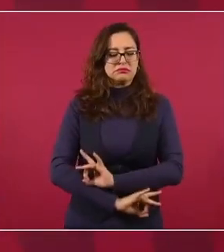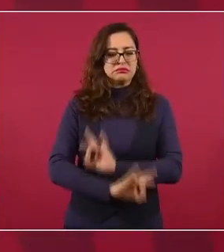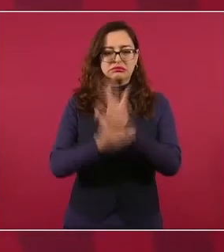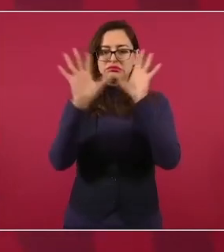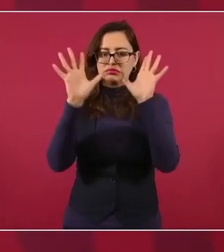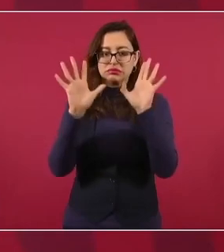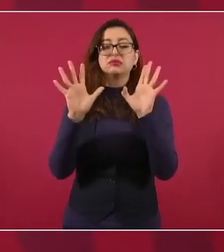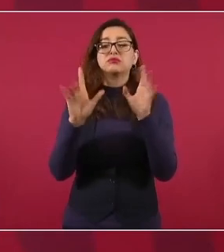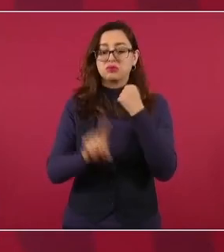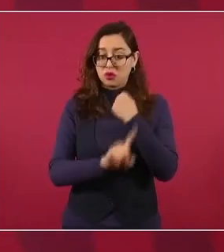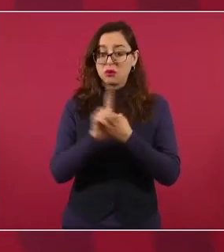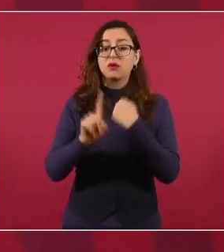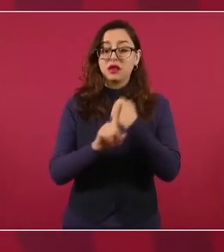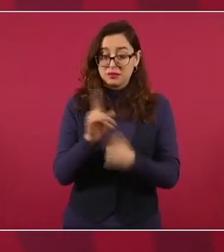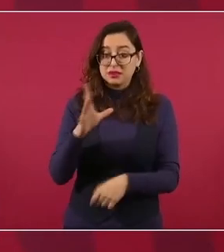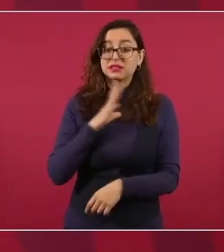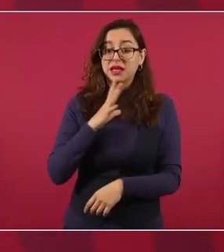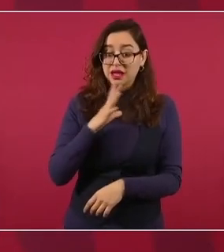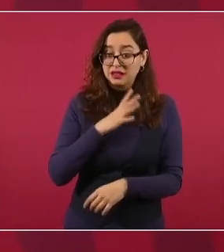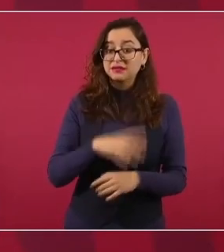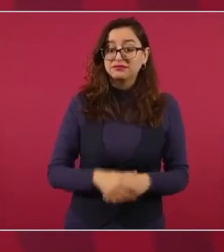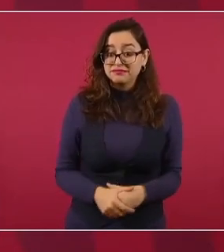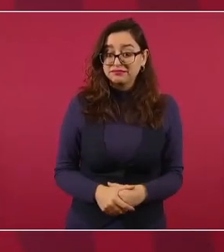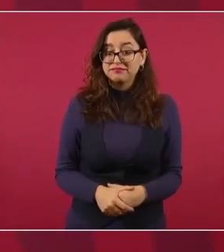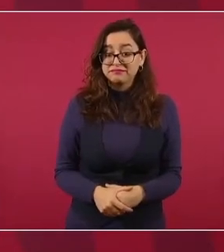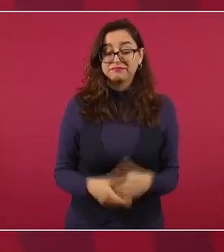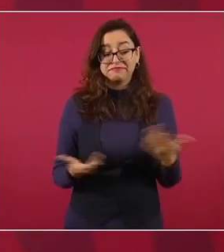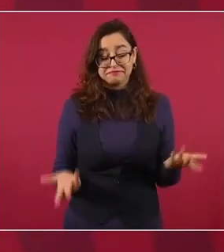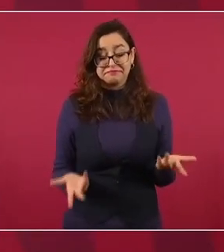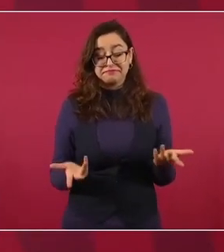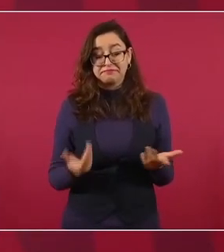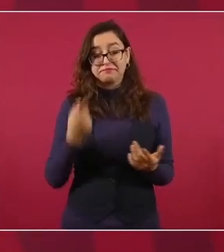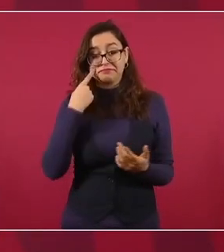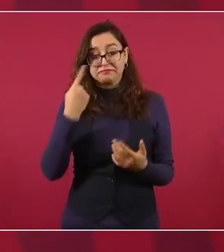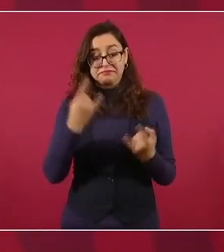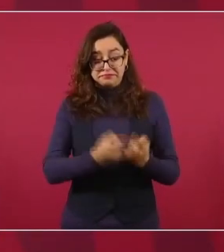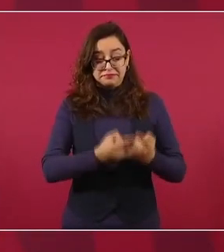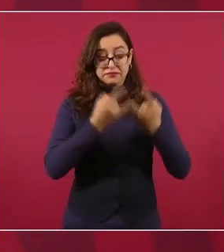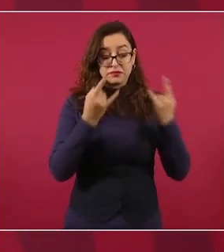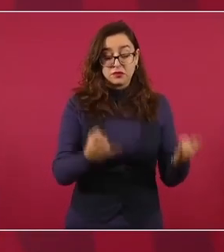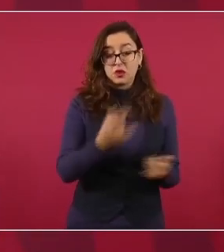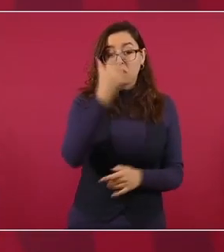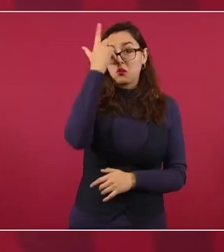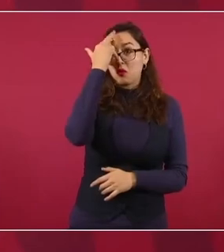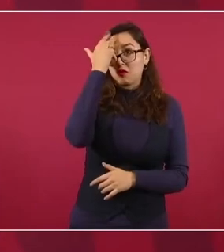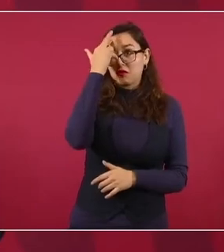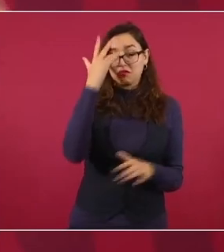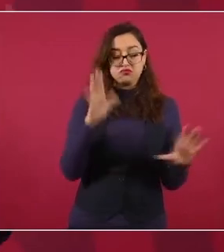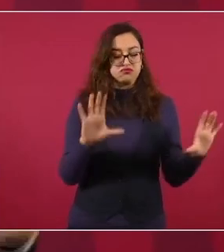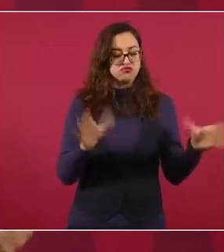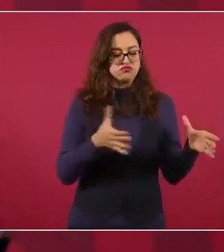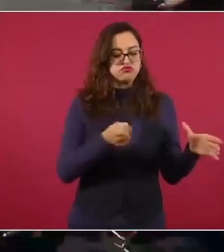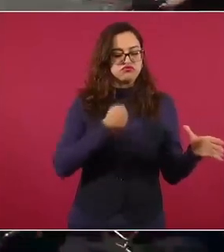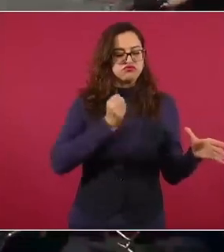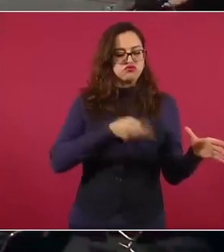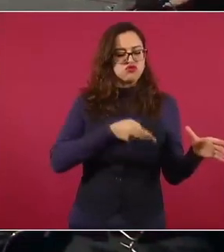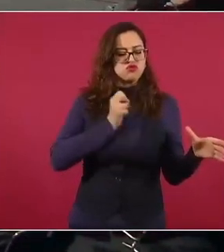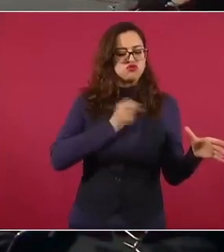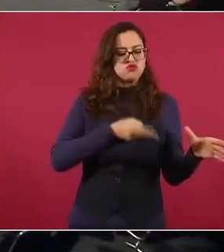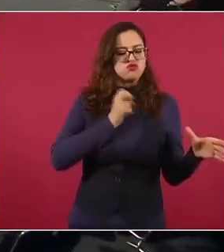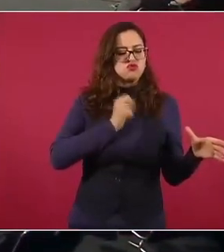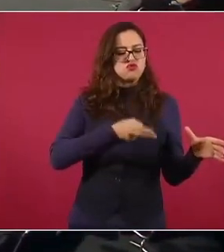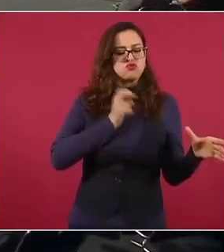la opresión,